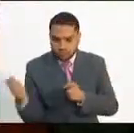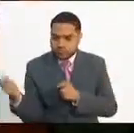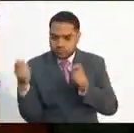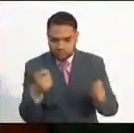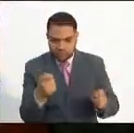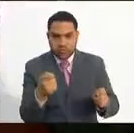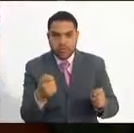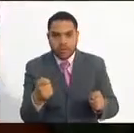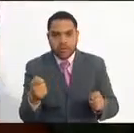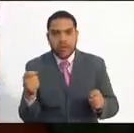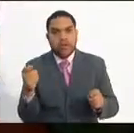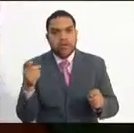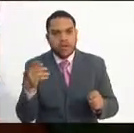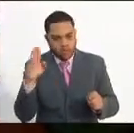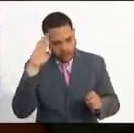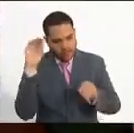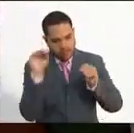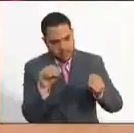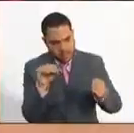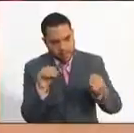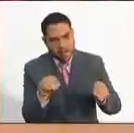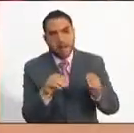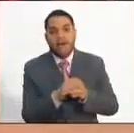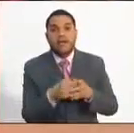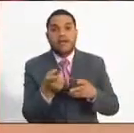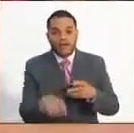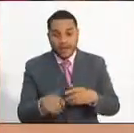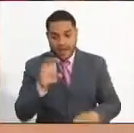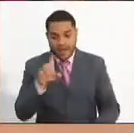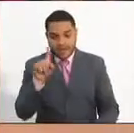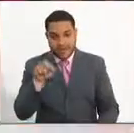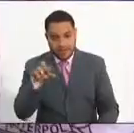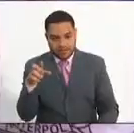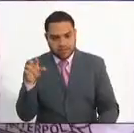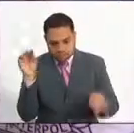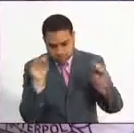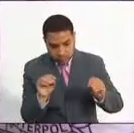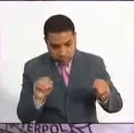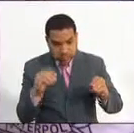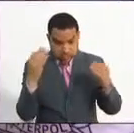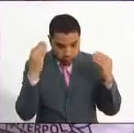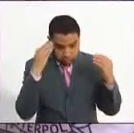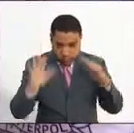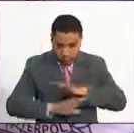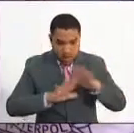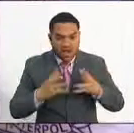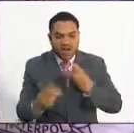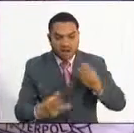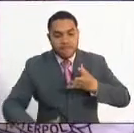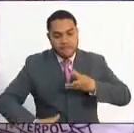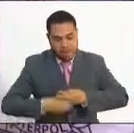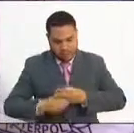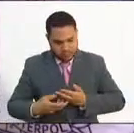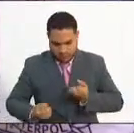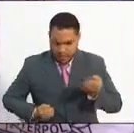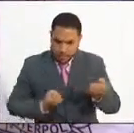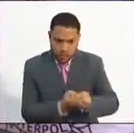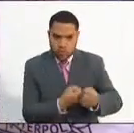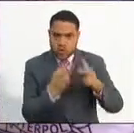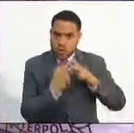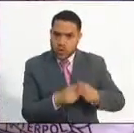su jurisdicción, sino que al mismo tiempo la ESAP les entregue las herramientas necesarias para ellos tener una